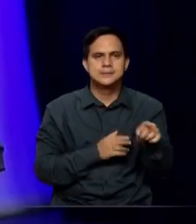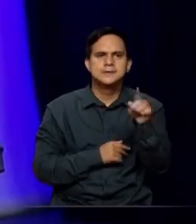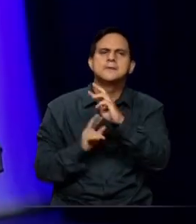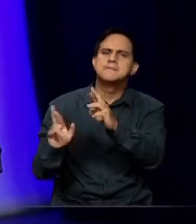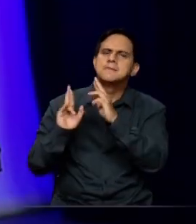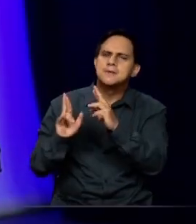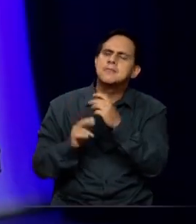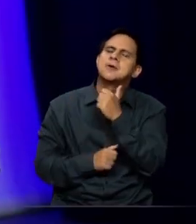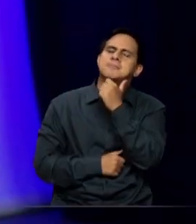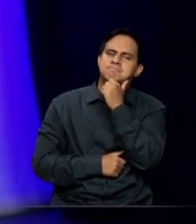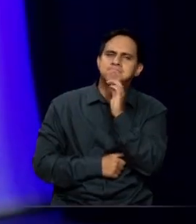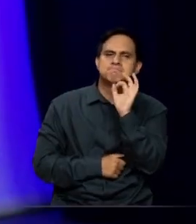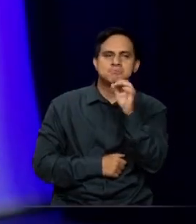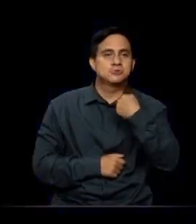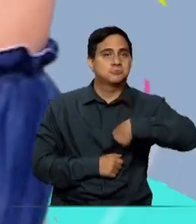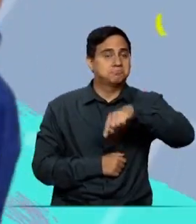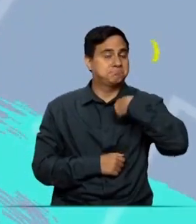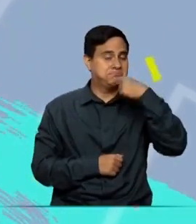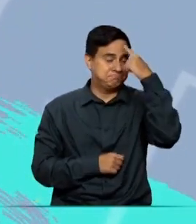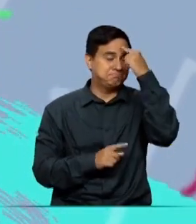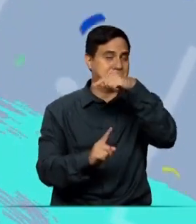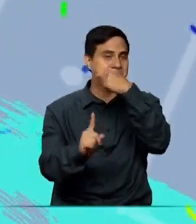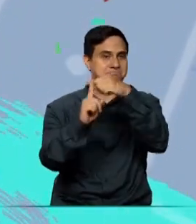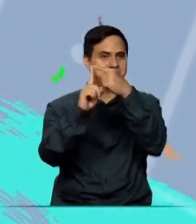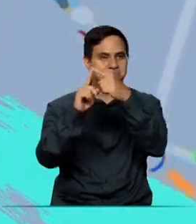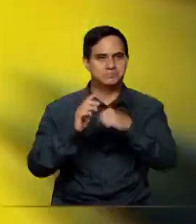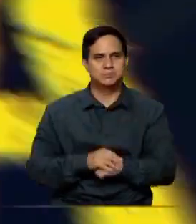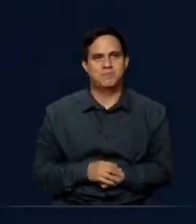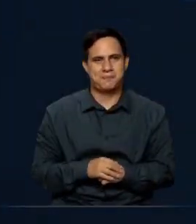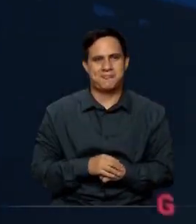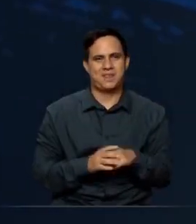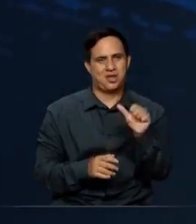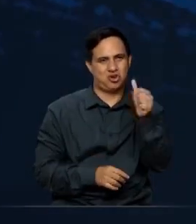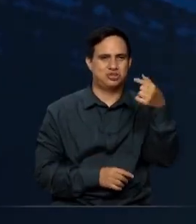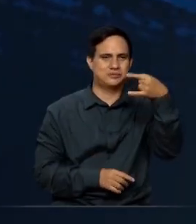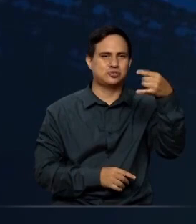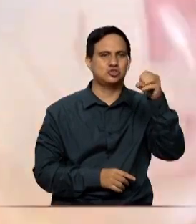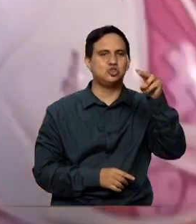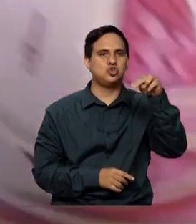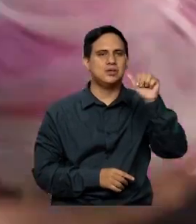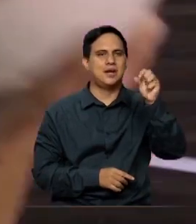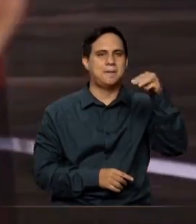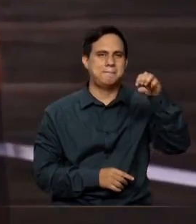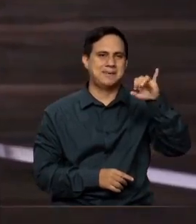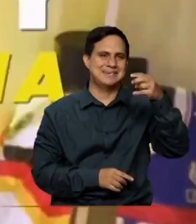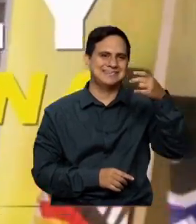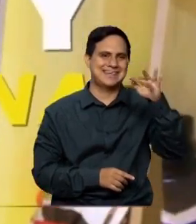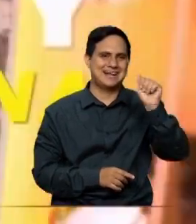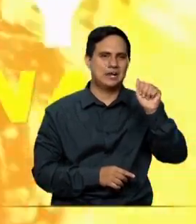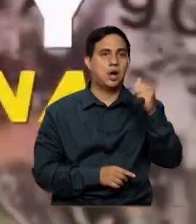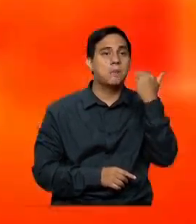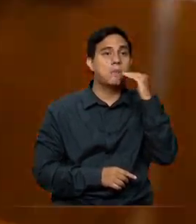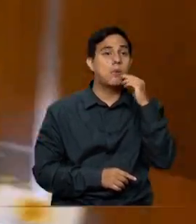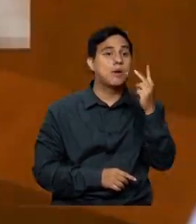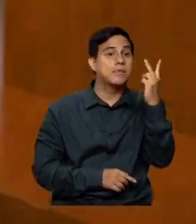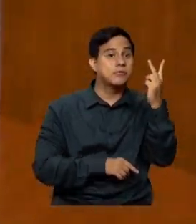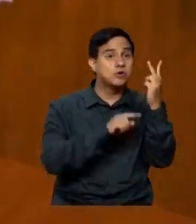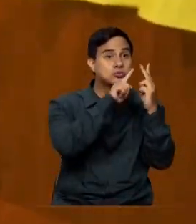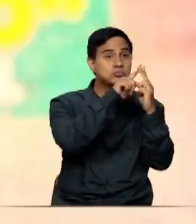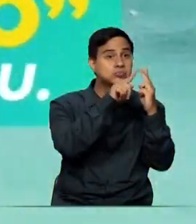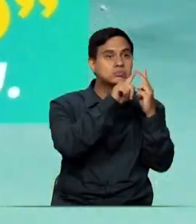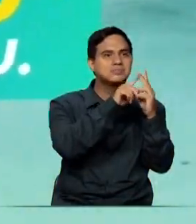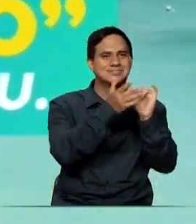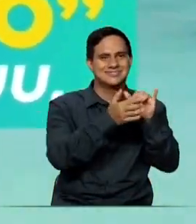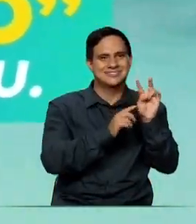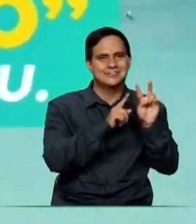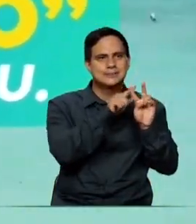que siento que es un inicio muy positivo. Zona Mixta, el programa deportivo dirigido por una mujer, conducido por dos más que lideran a los hombres fuera de